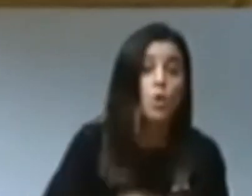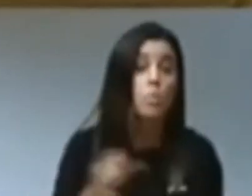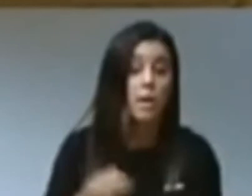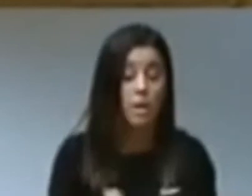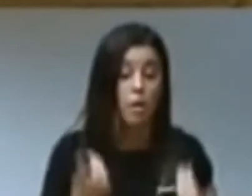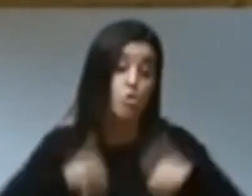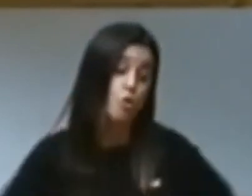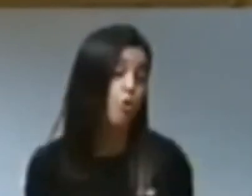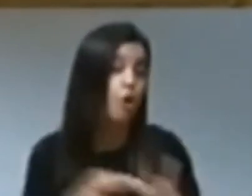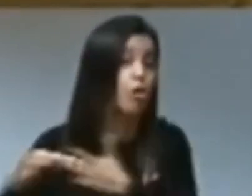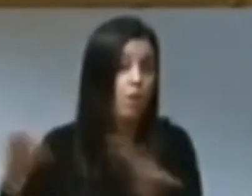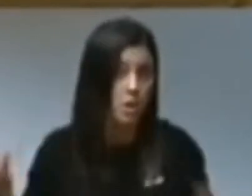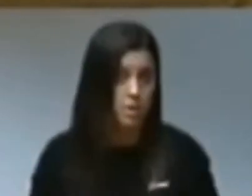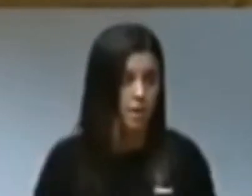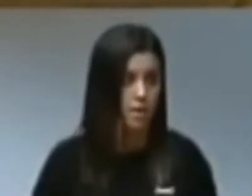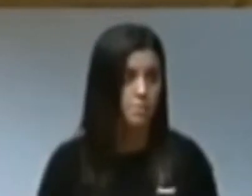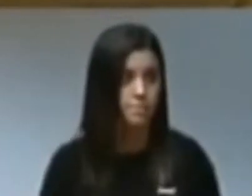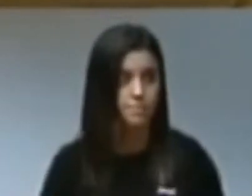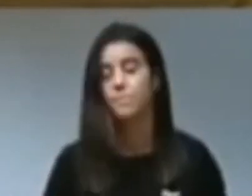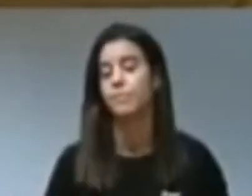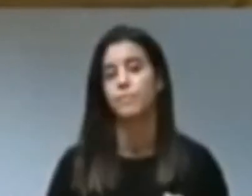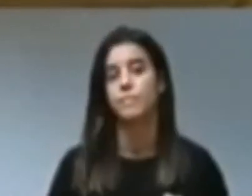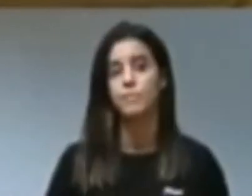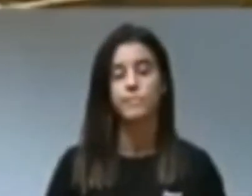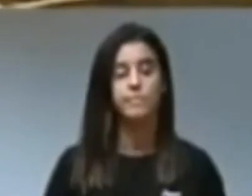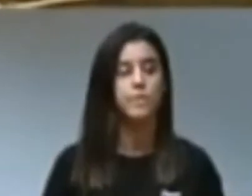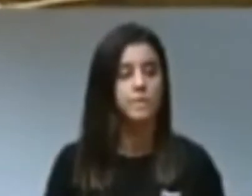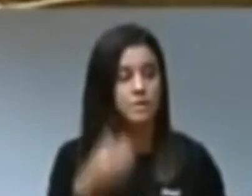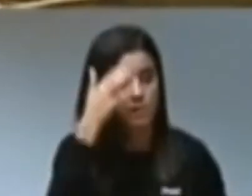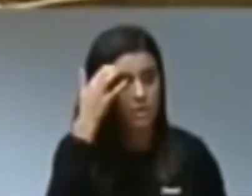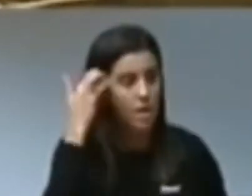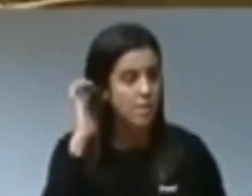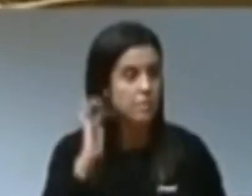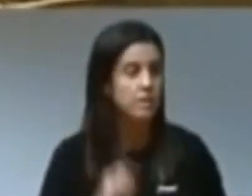a que no lo dirigieron ellos. Señora Dabó, señores socialistas,